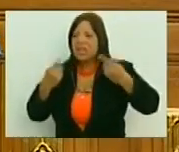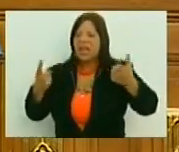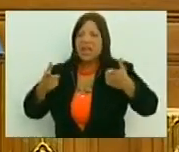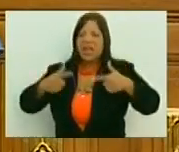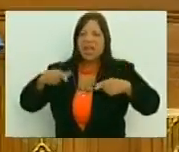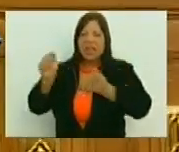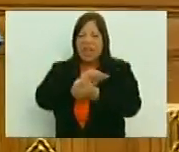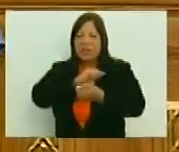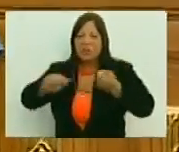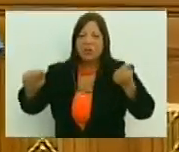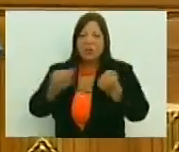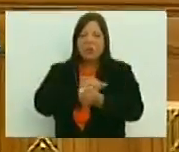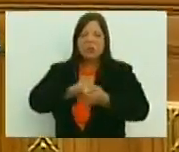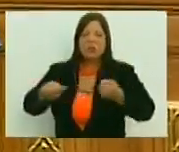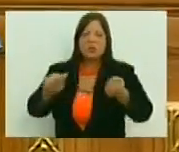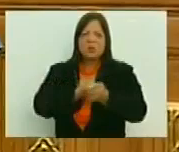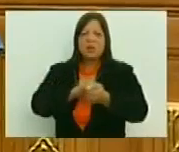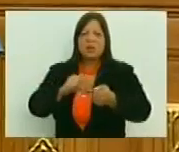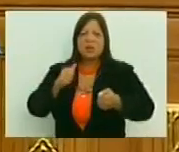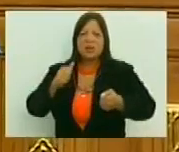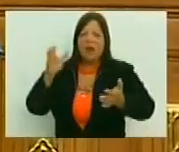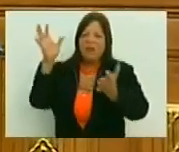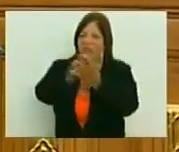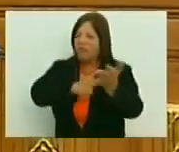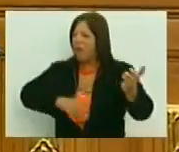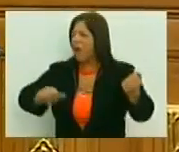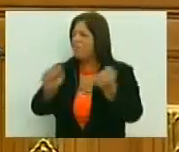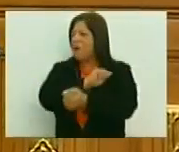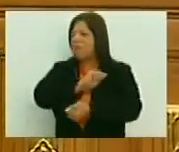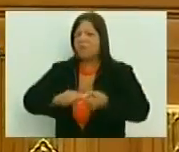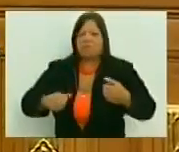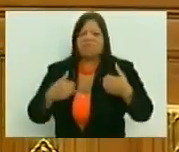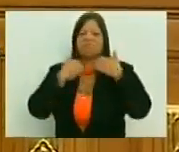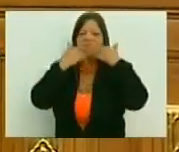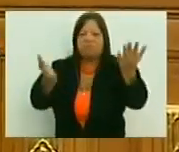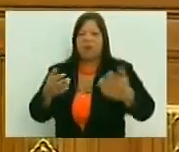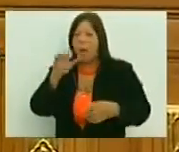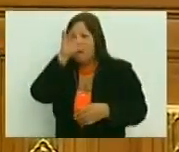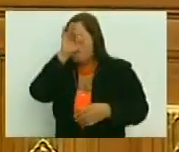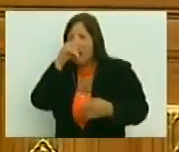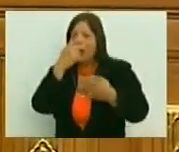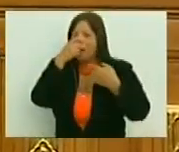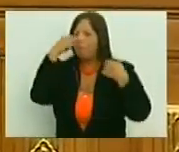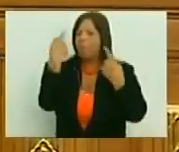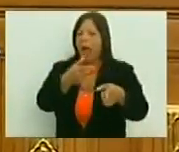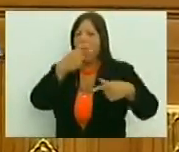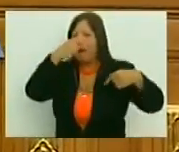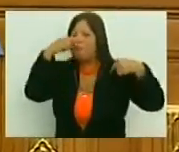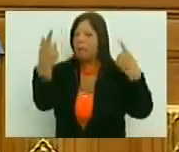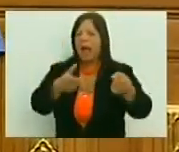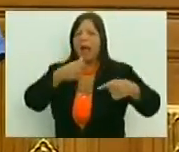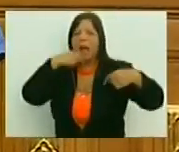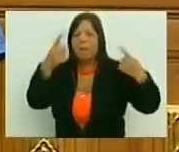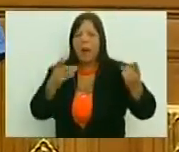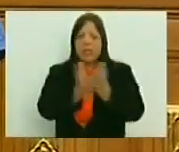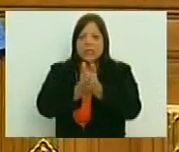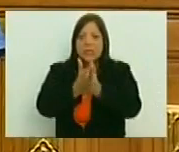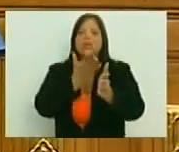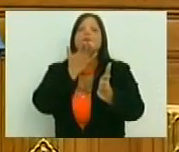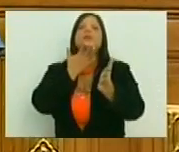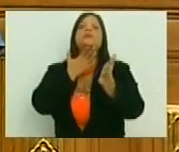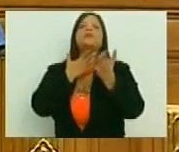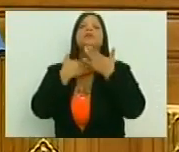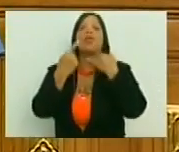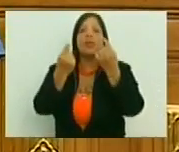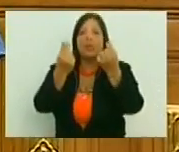destruyen, los habitantes de una mina van, y a eso no le interesa un árbol, no le interesa el perro, no le interesa el otro, todo lo quiere ver como mercancía,